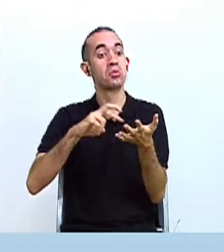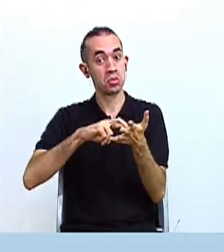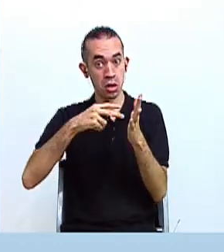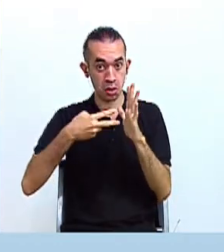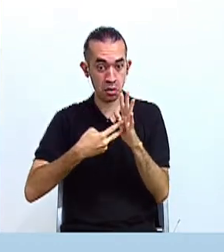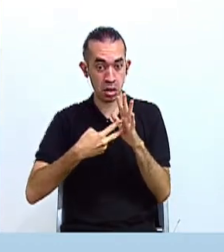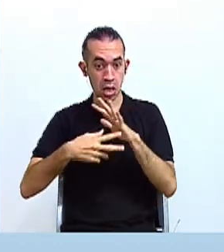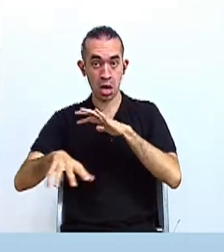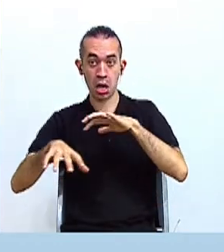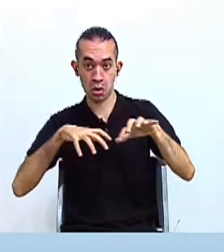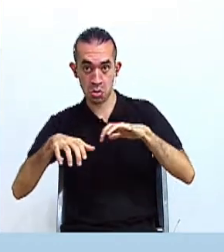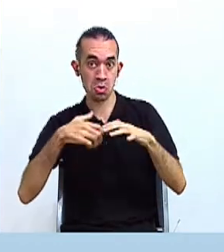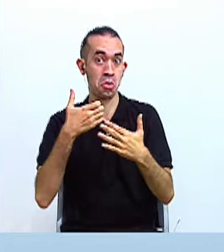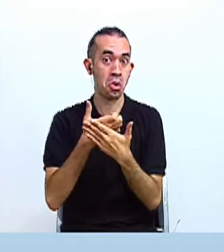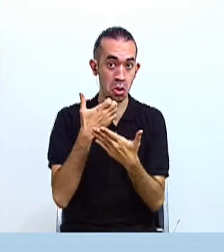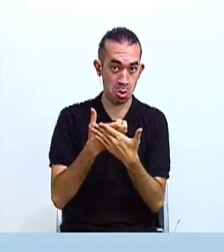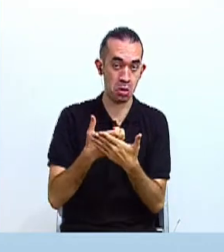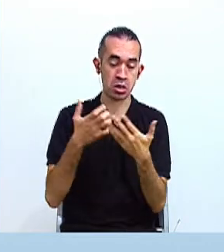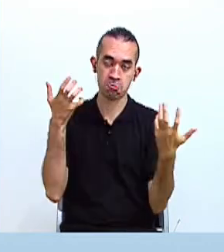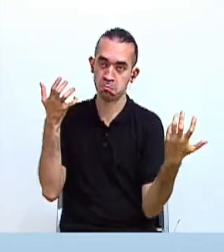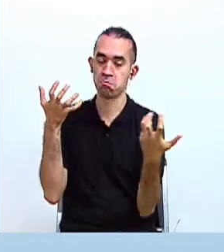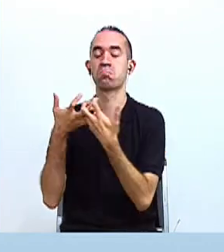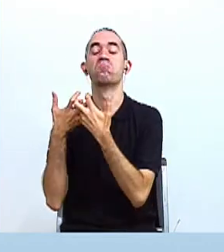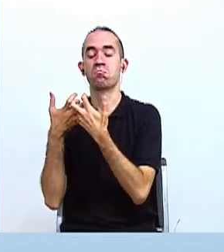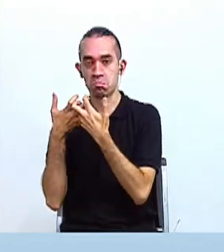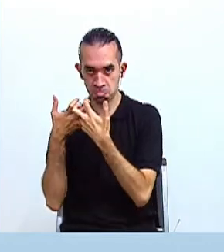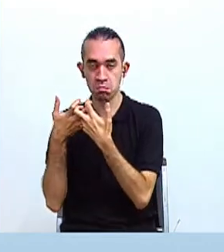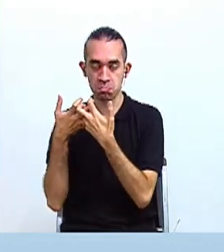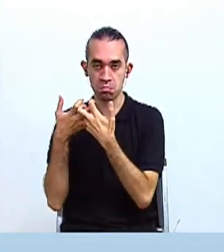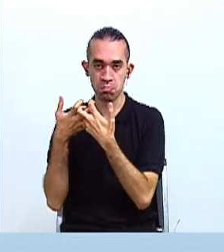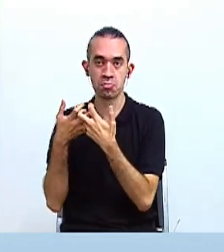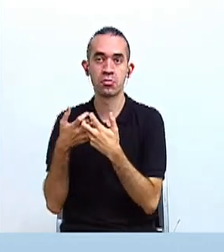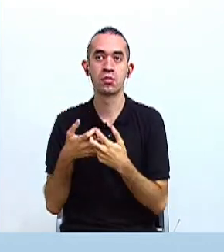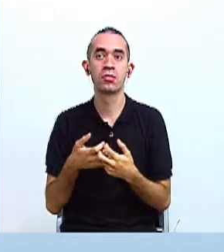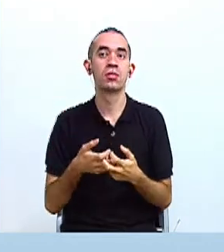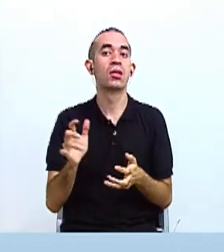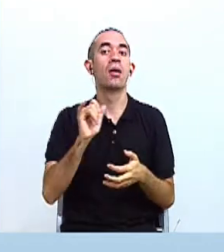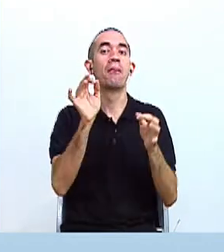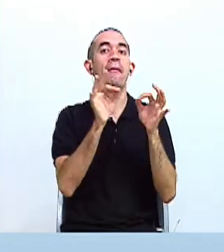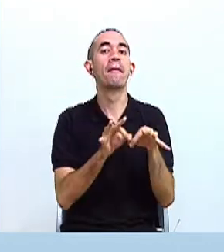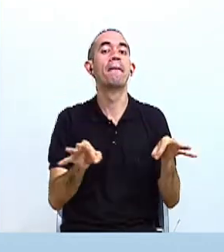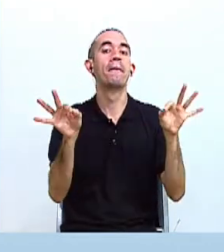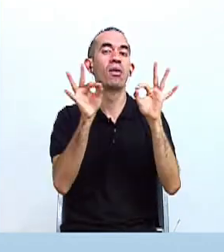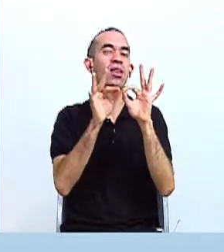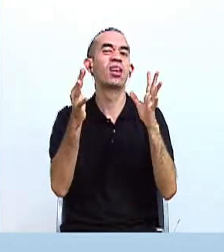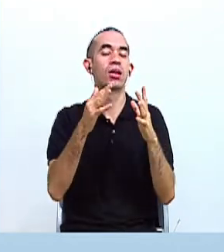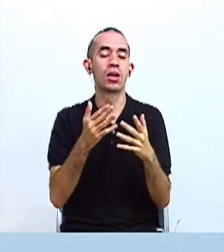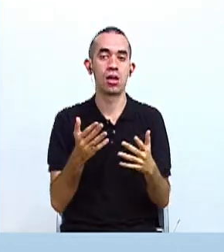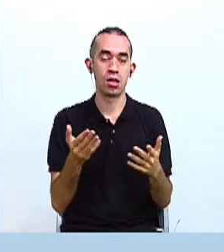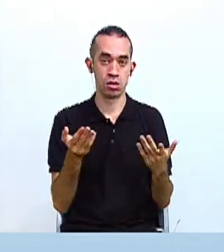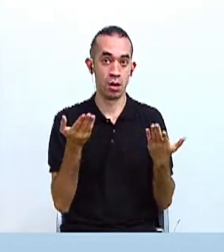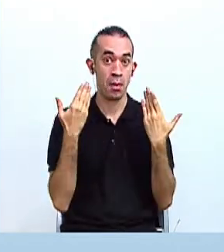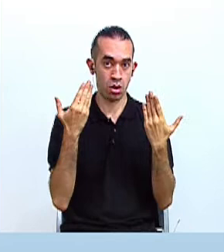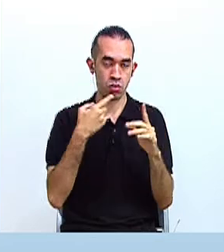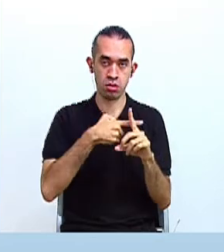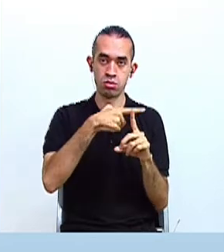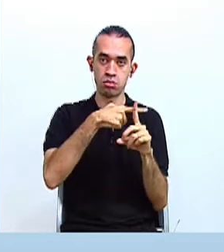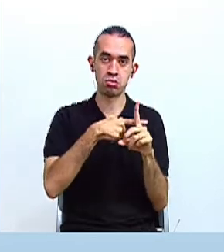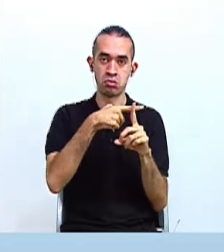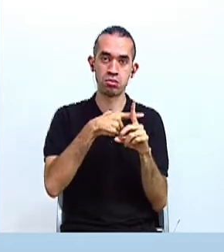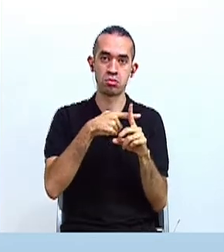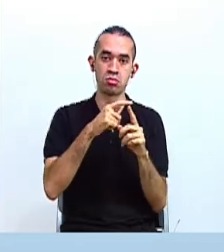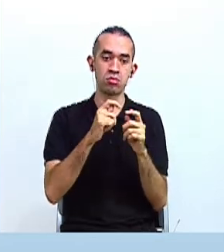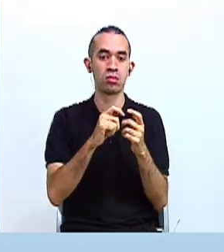económicas que iban a desarrollar. Otro elemento fundamental es la temperatura, que aunque varía